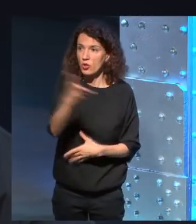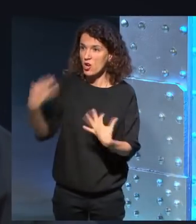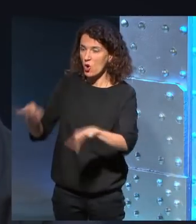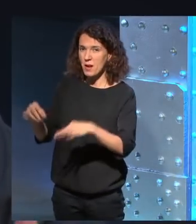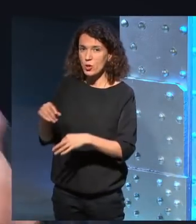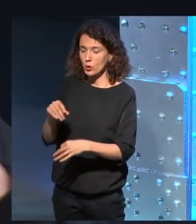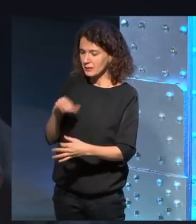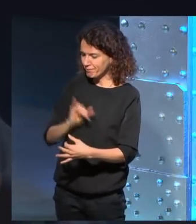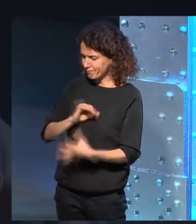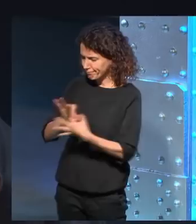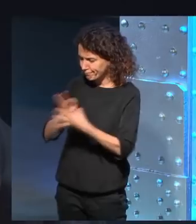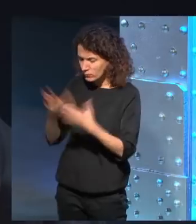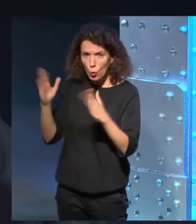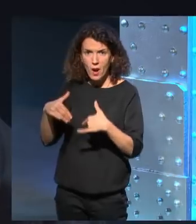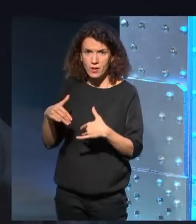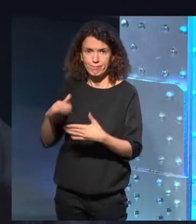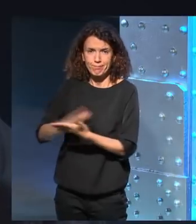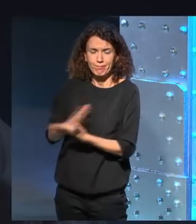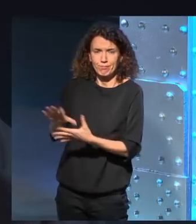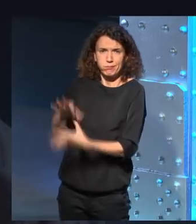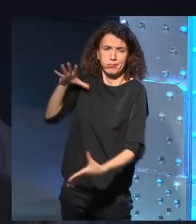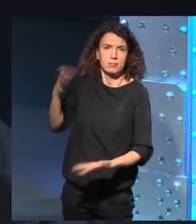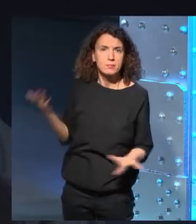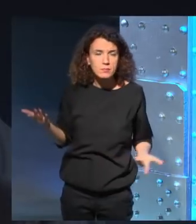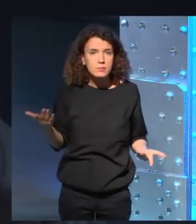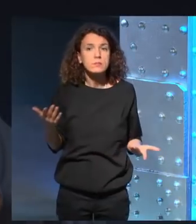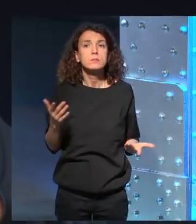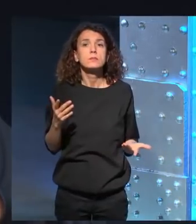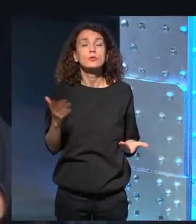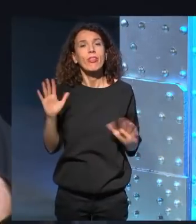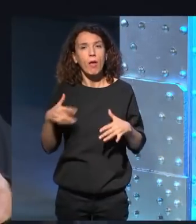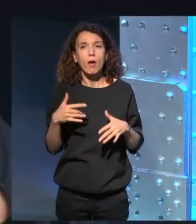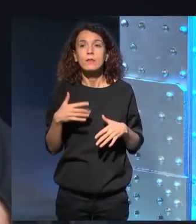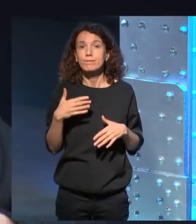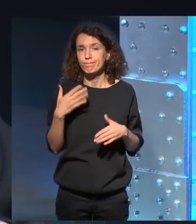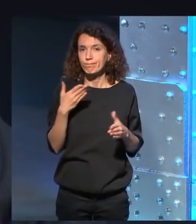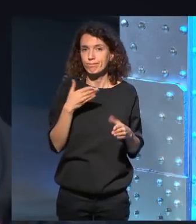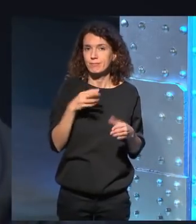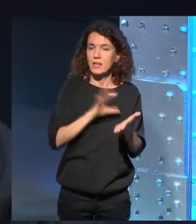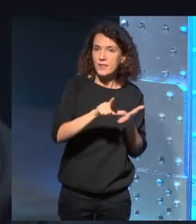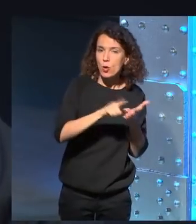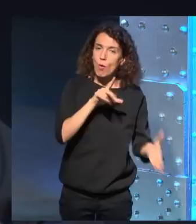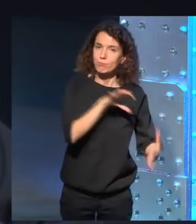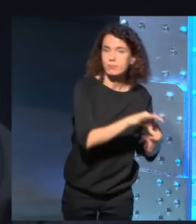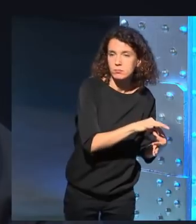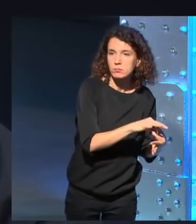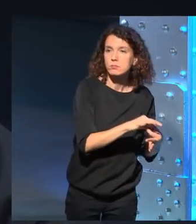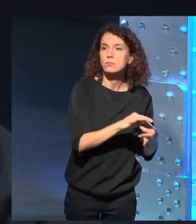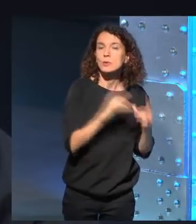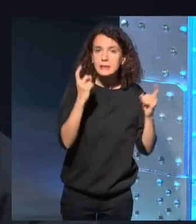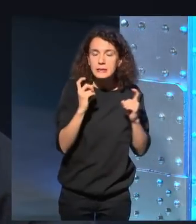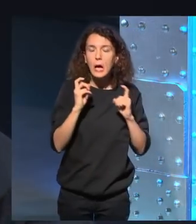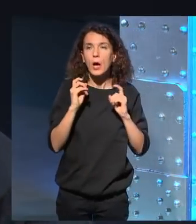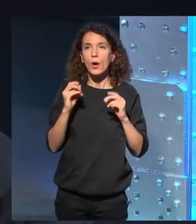y va a ese a ese mundo y después vuelve a otra normalidad que tiene que